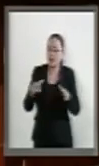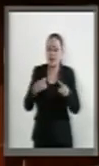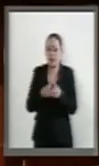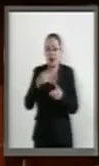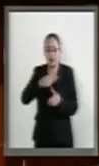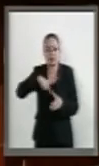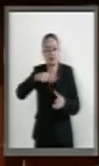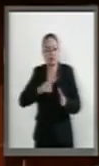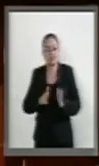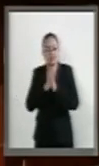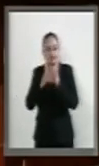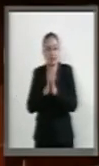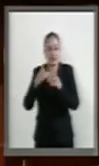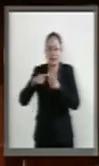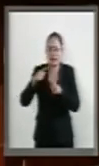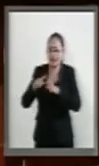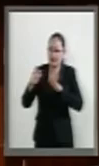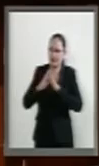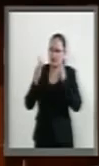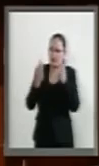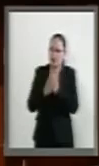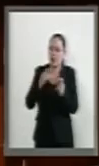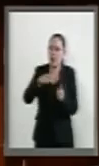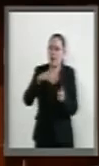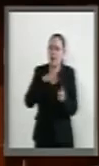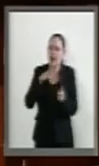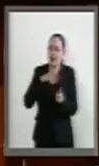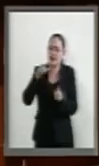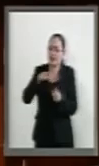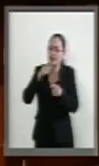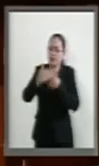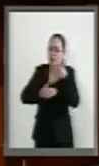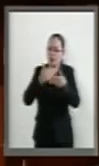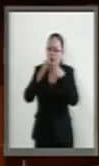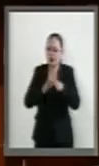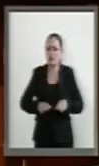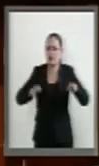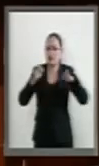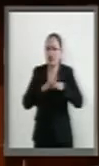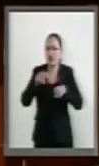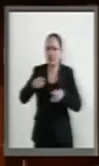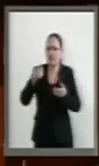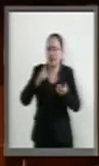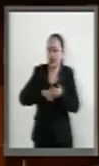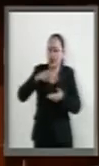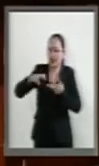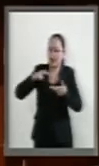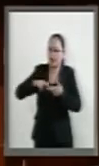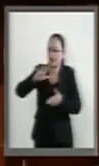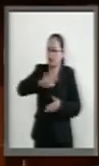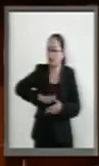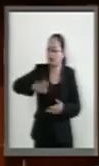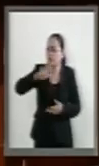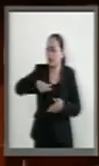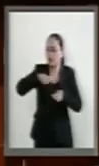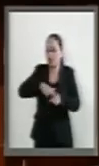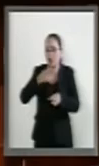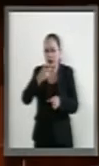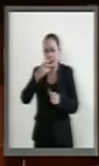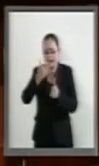nuestra participación de muy distintas formas en los principales procesos que ha vivido la región en este